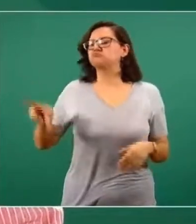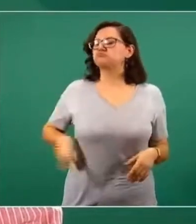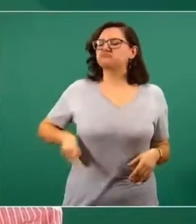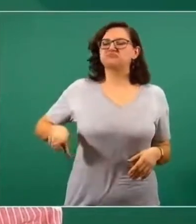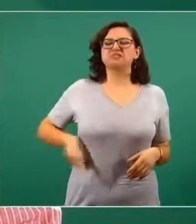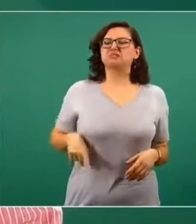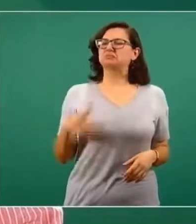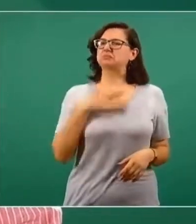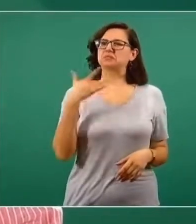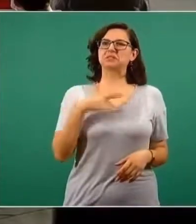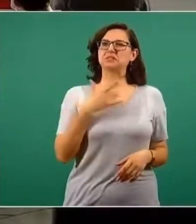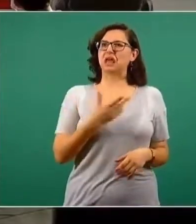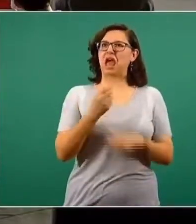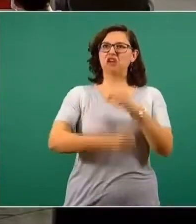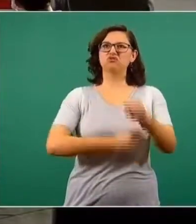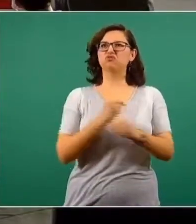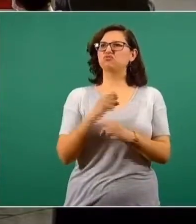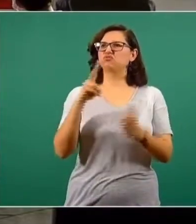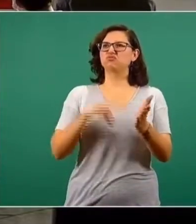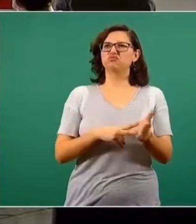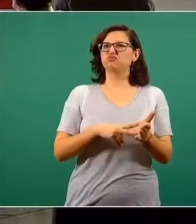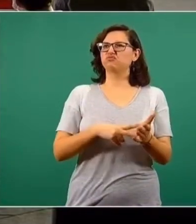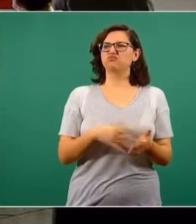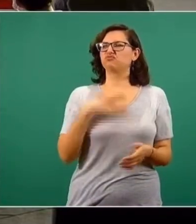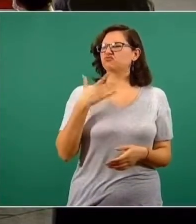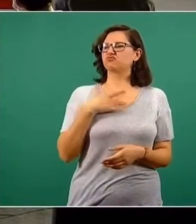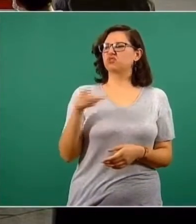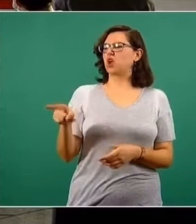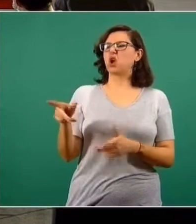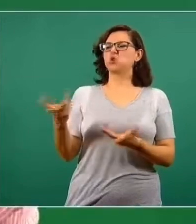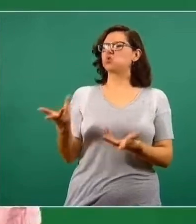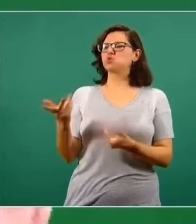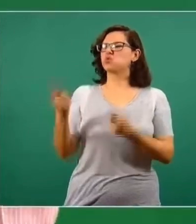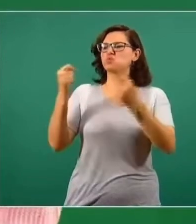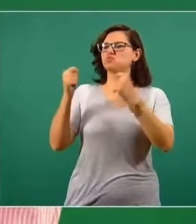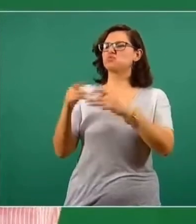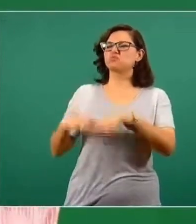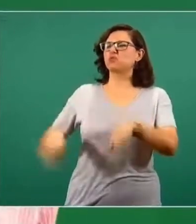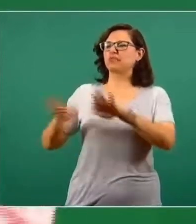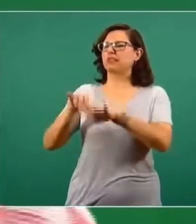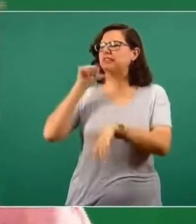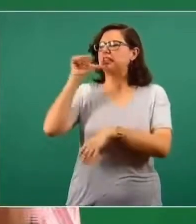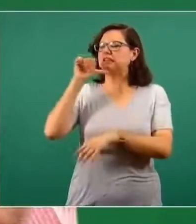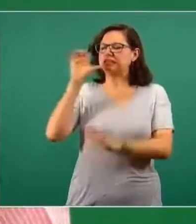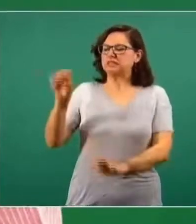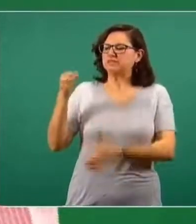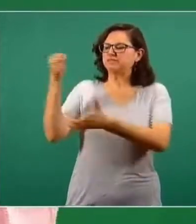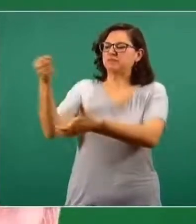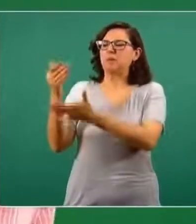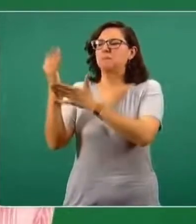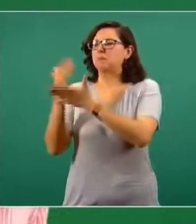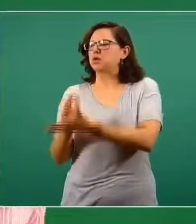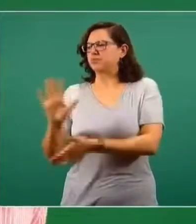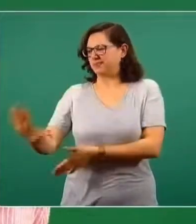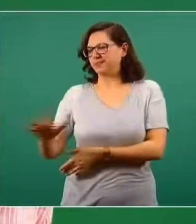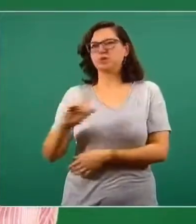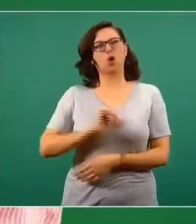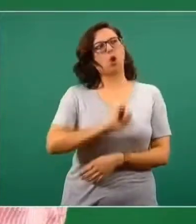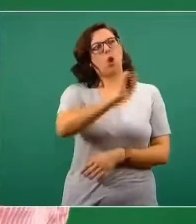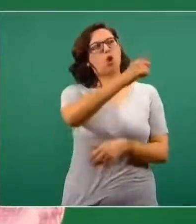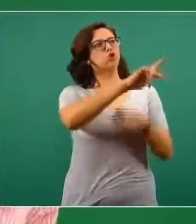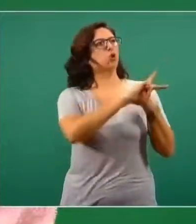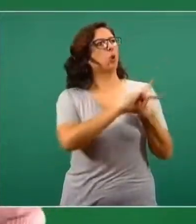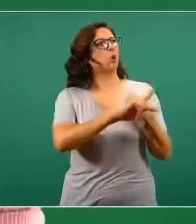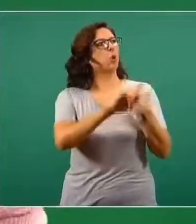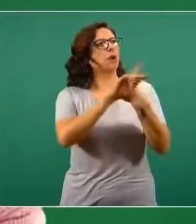decisión de que Virmex no era relevante, empezaron a reducirle la inversión, se empezaron a comprar vacunas en proveedores privados,